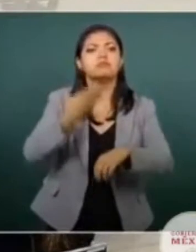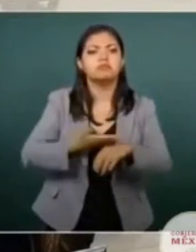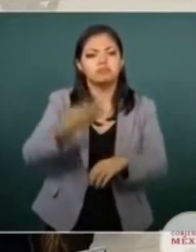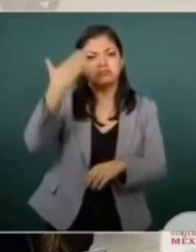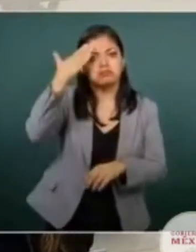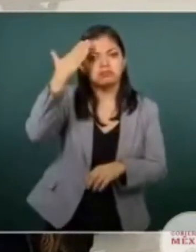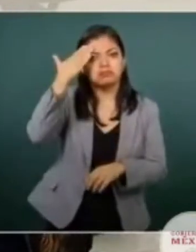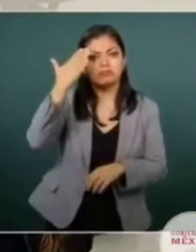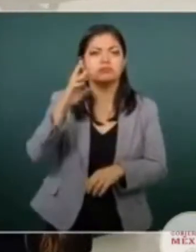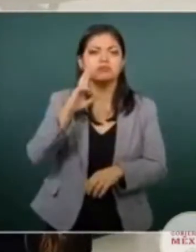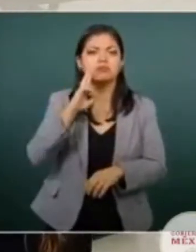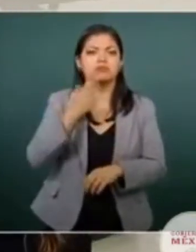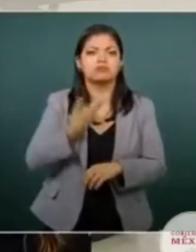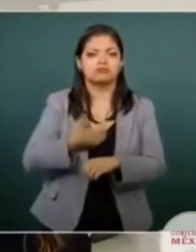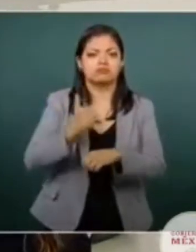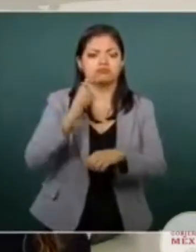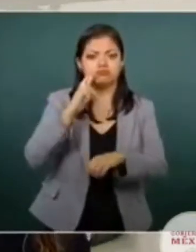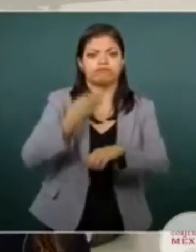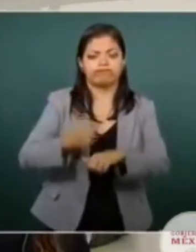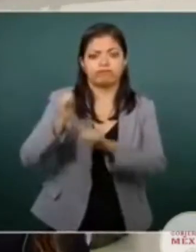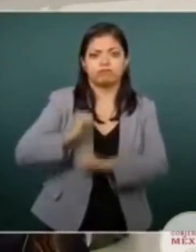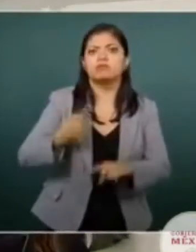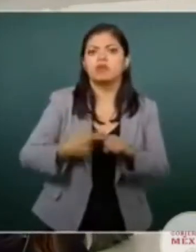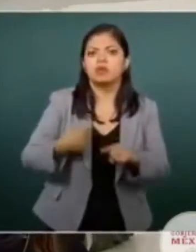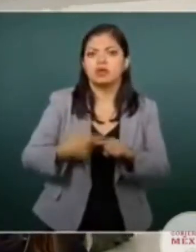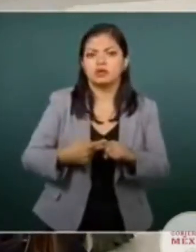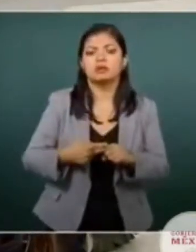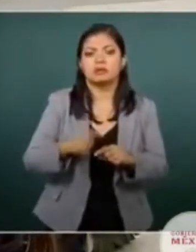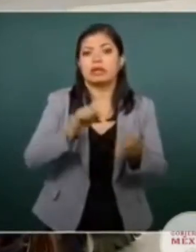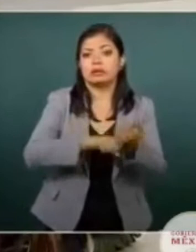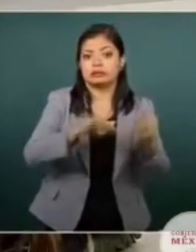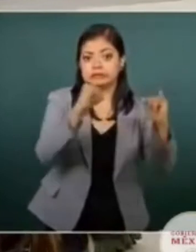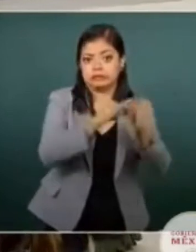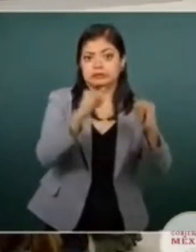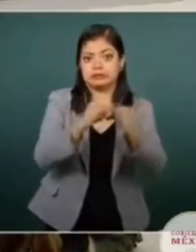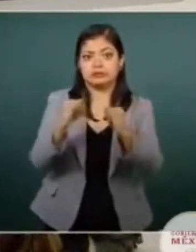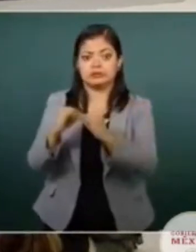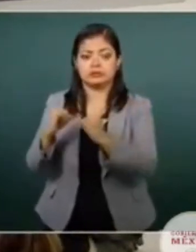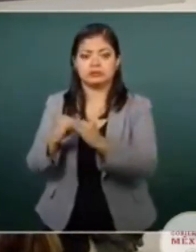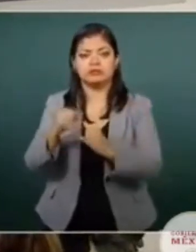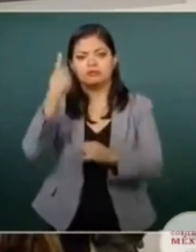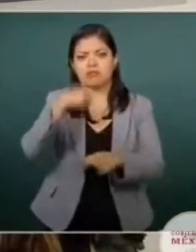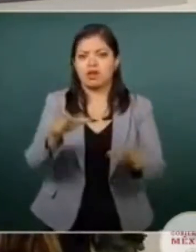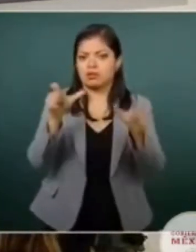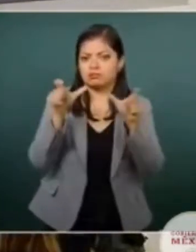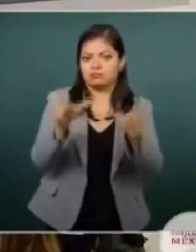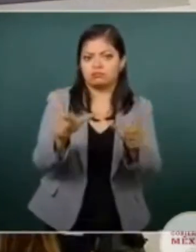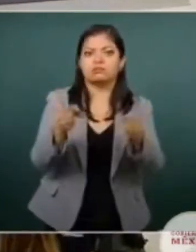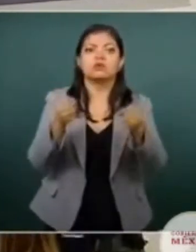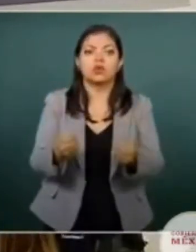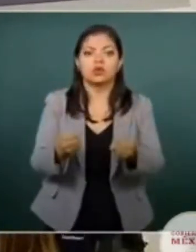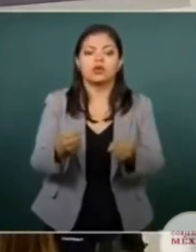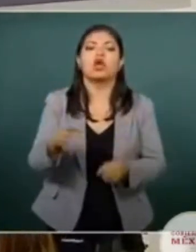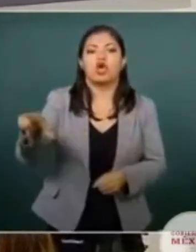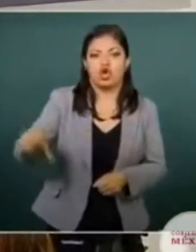coordinación de todas las instituciones que tienen que ver con la seguridad el gobernador.